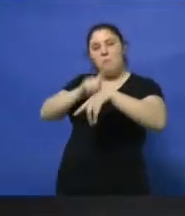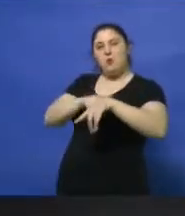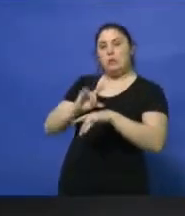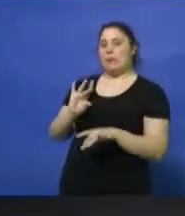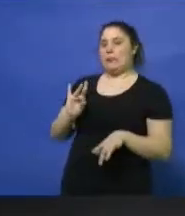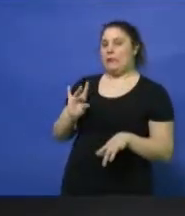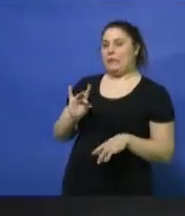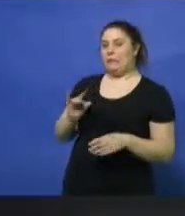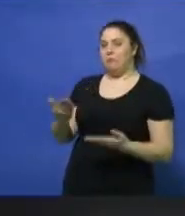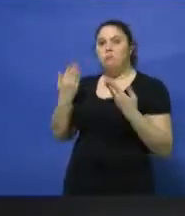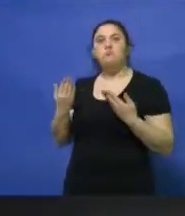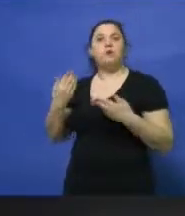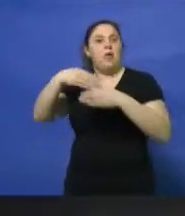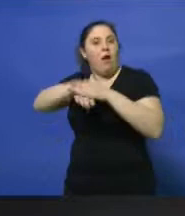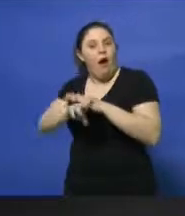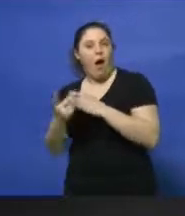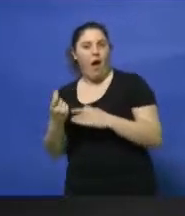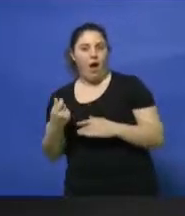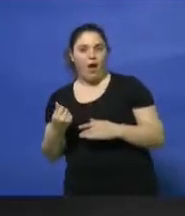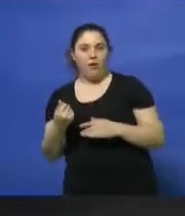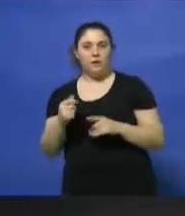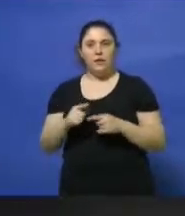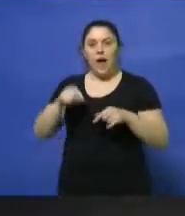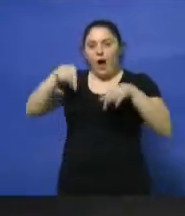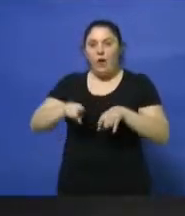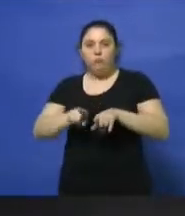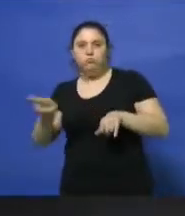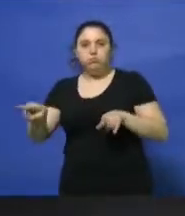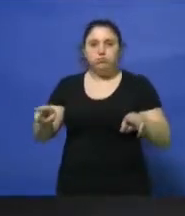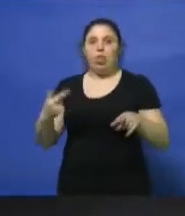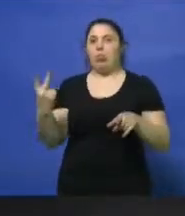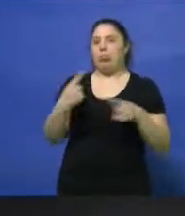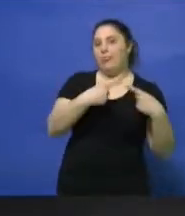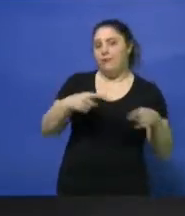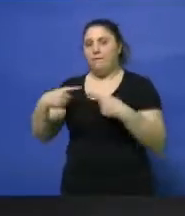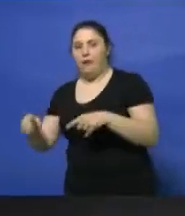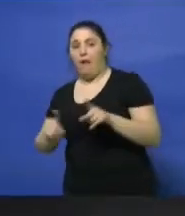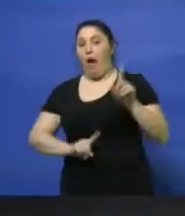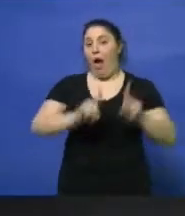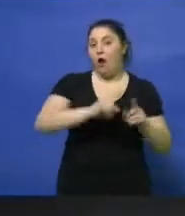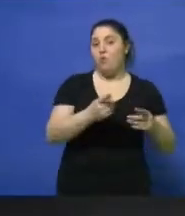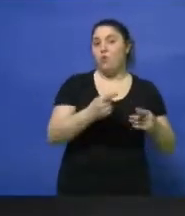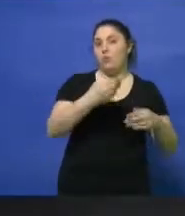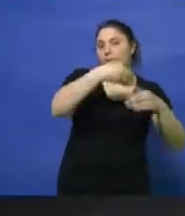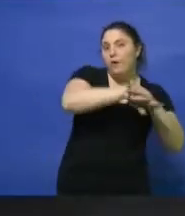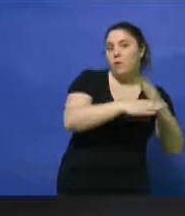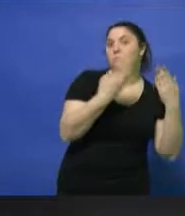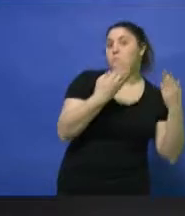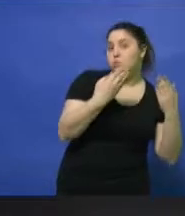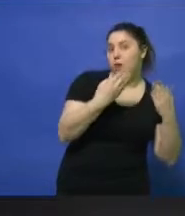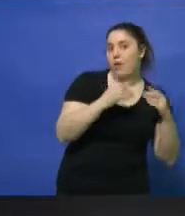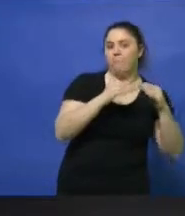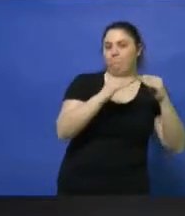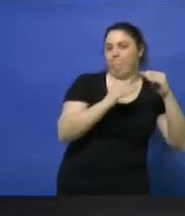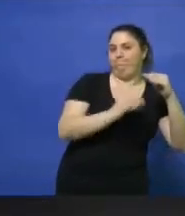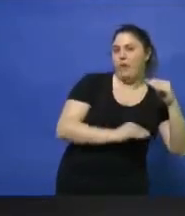posibilidad de ahorro? A ver, acá tenemos que dividir dos puntas. Aquel que tiene la posibilidad aún, son los menos, pero existen, de